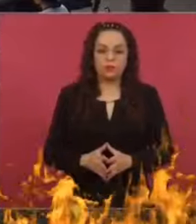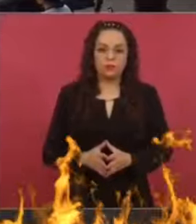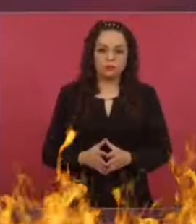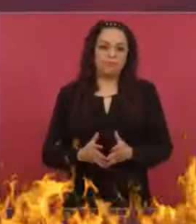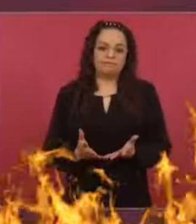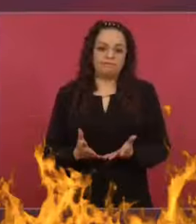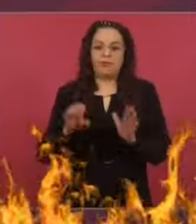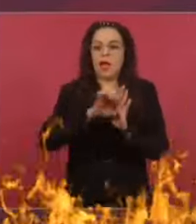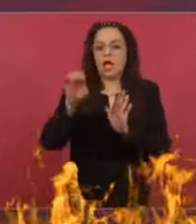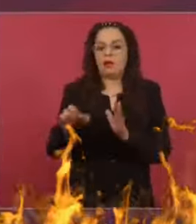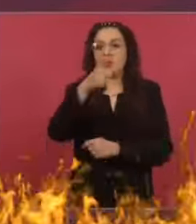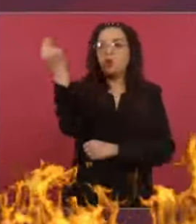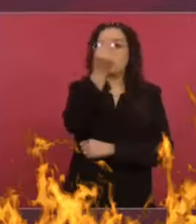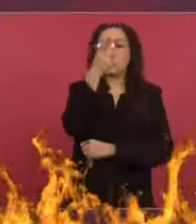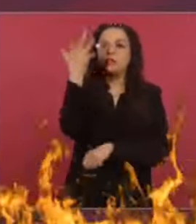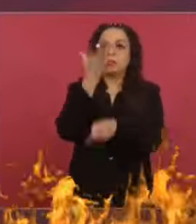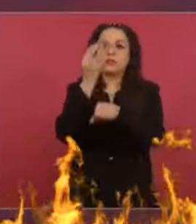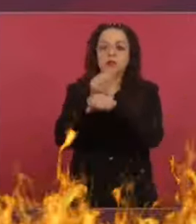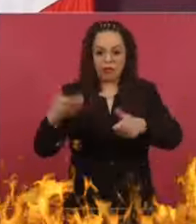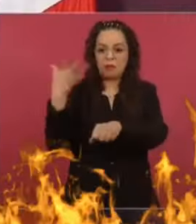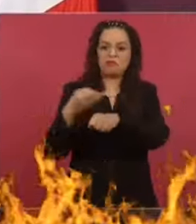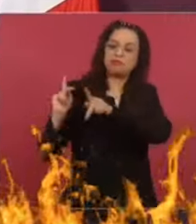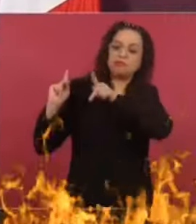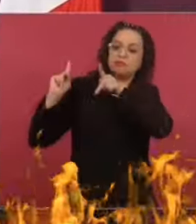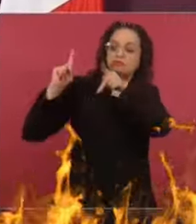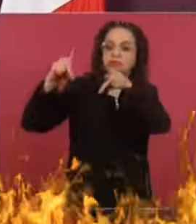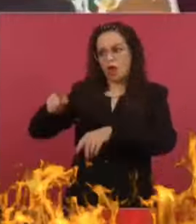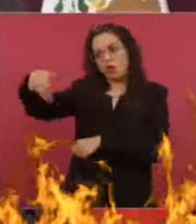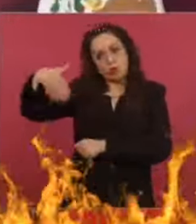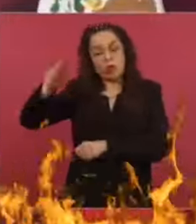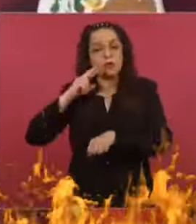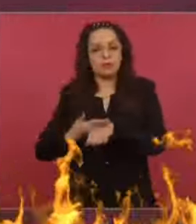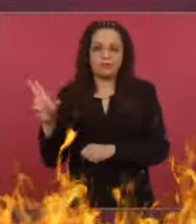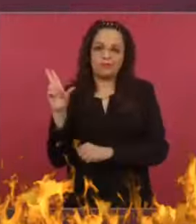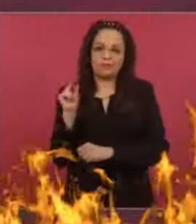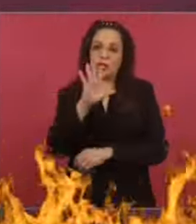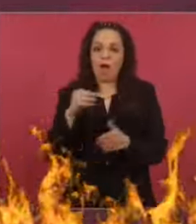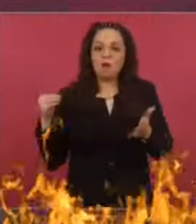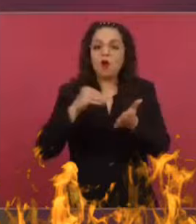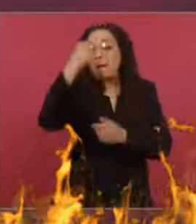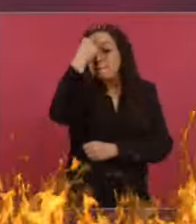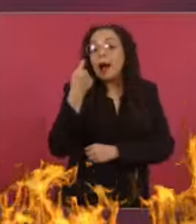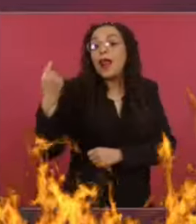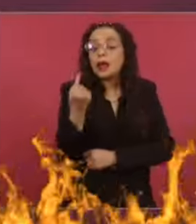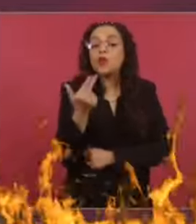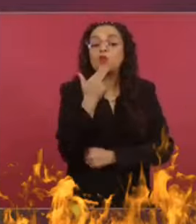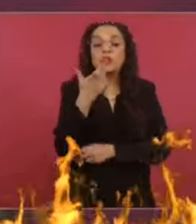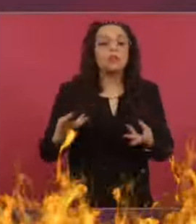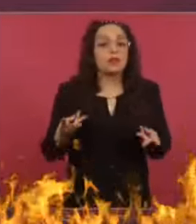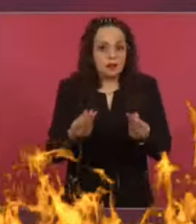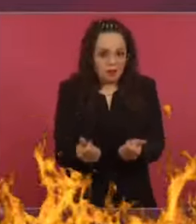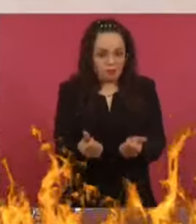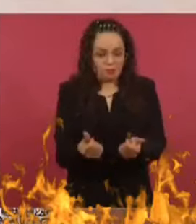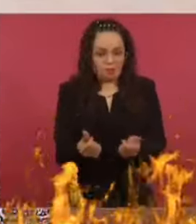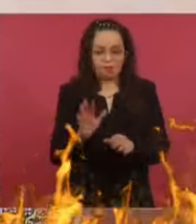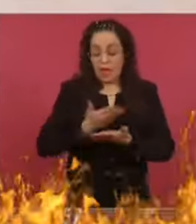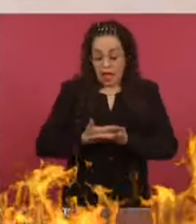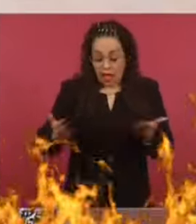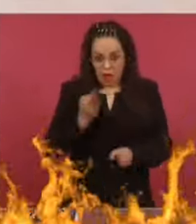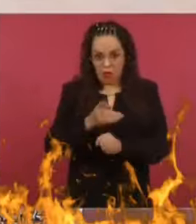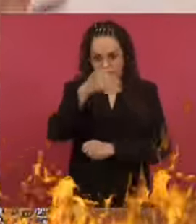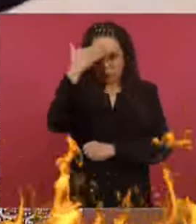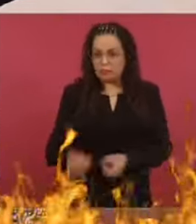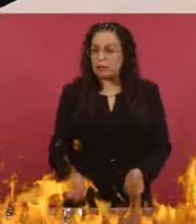Para hacer el puente que hace falta La potabilizadora ¿Qué iba? Que estos son 15 mil millones ¿Saben cuánto nos ahorramos? Hasta ahora